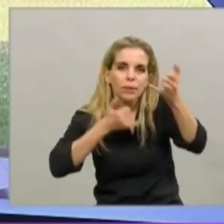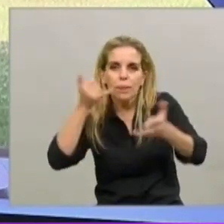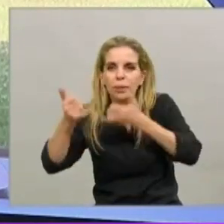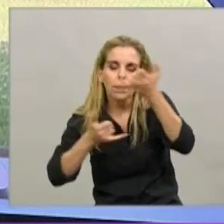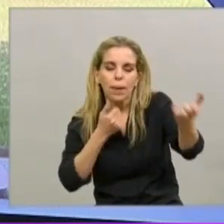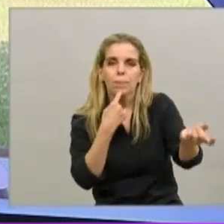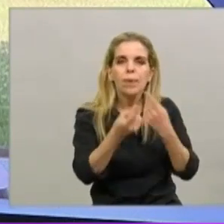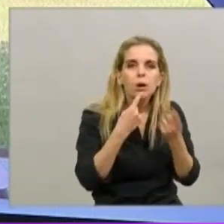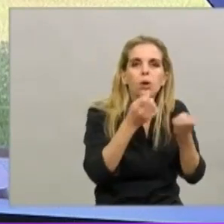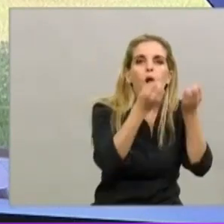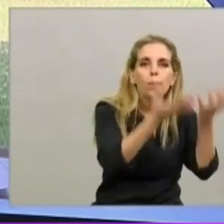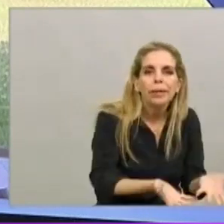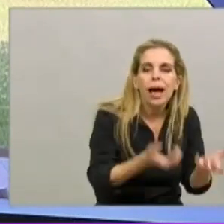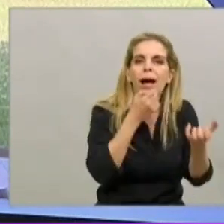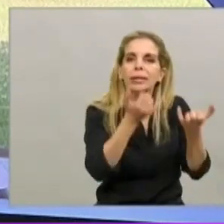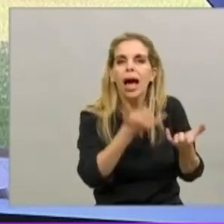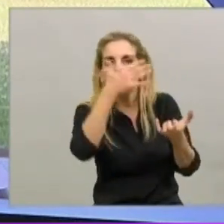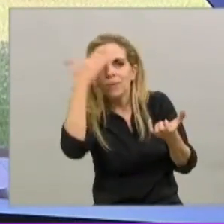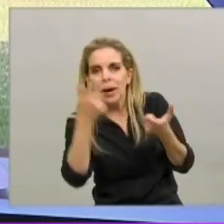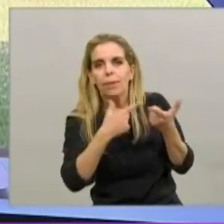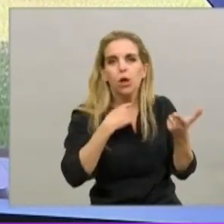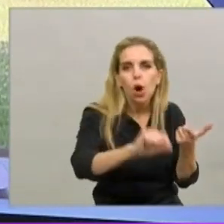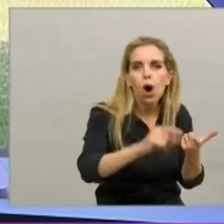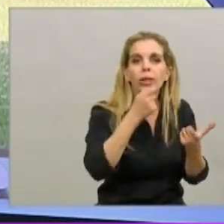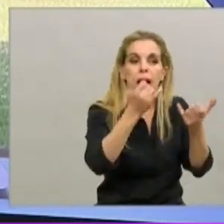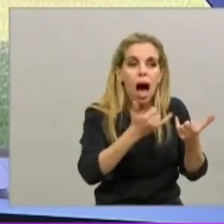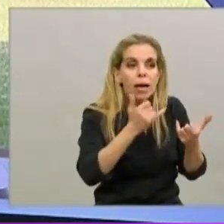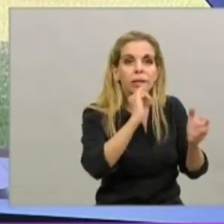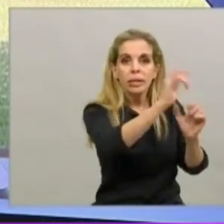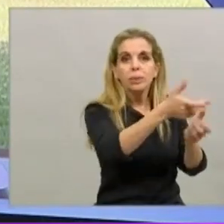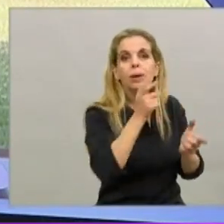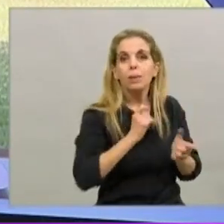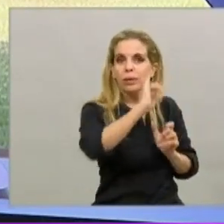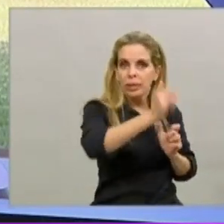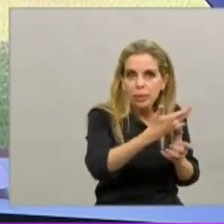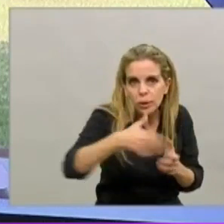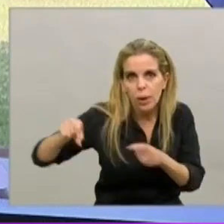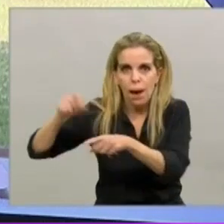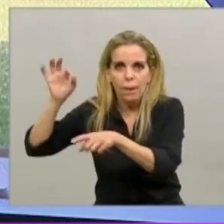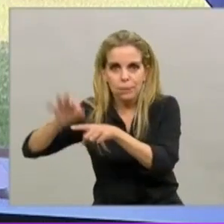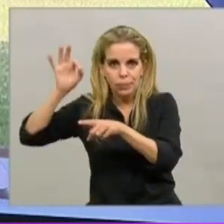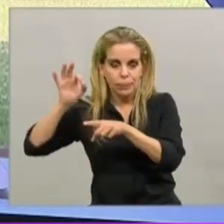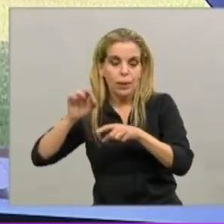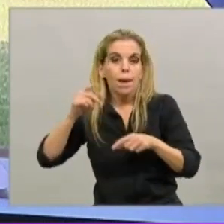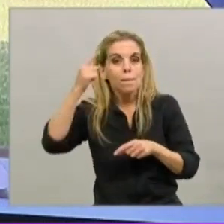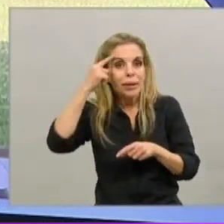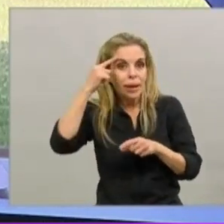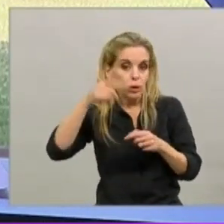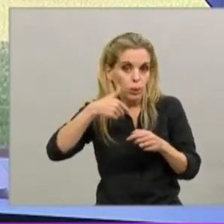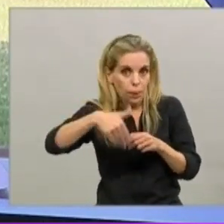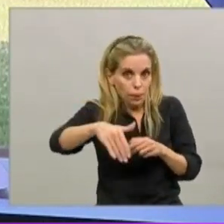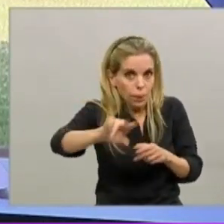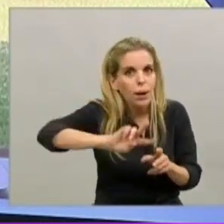con síntomas, llevándolos a los centros de testeo. Y estamos previendo para los próximos 10 días duplicarlo, para poder